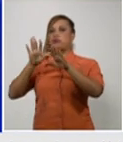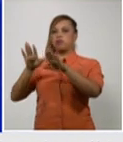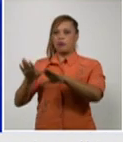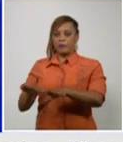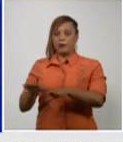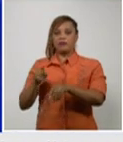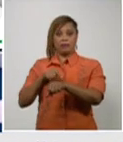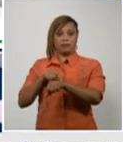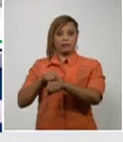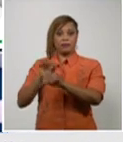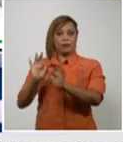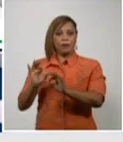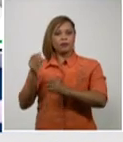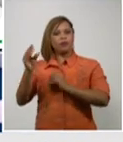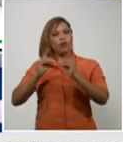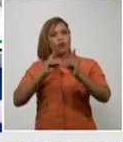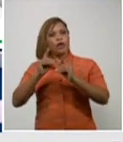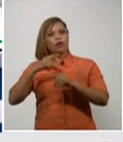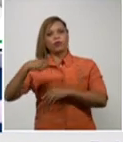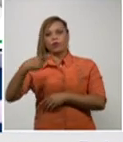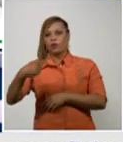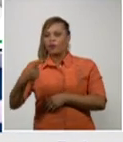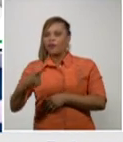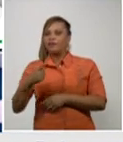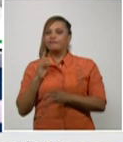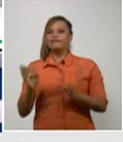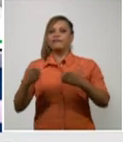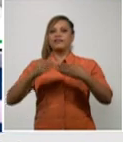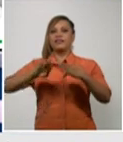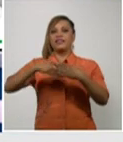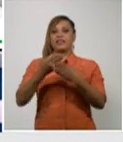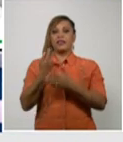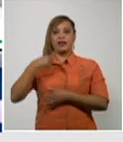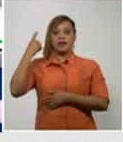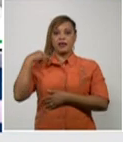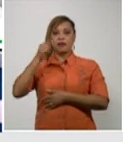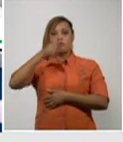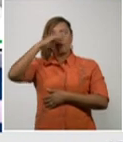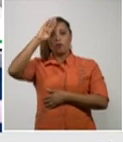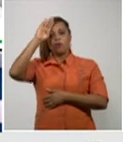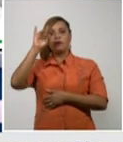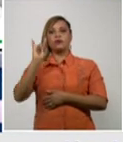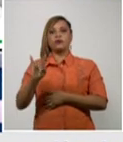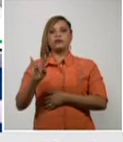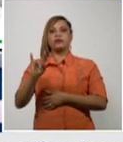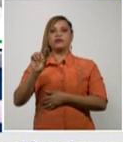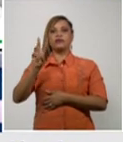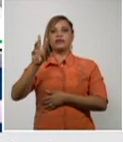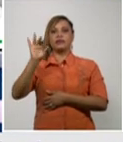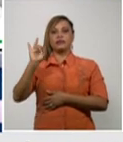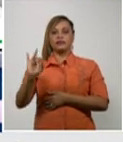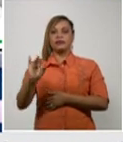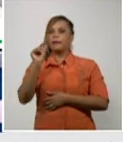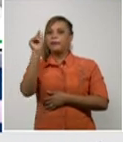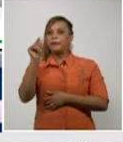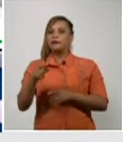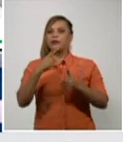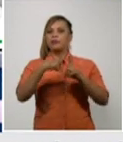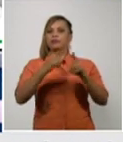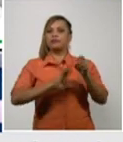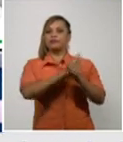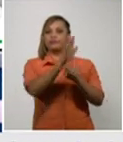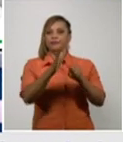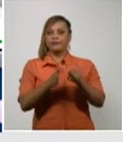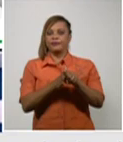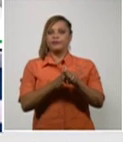este diálogo acostumbrado al cierre del día de ayer la nación confirma 937 nuevos pacientes diagnosticados con la COVID